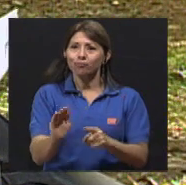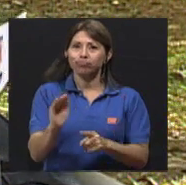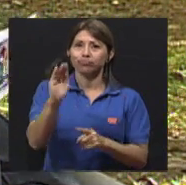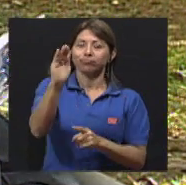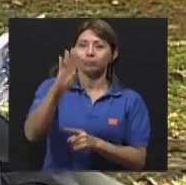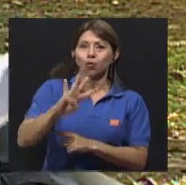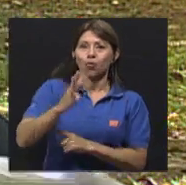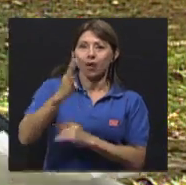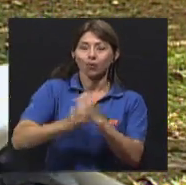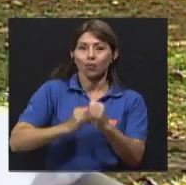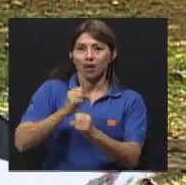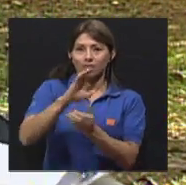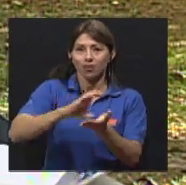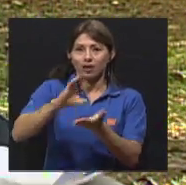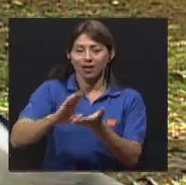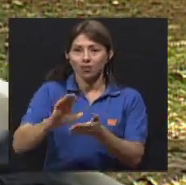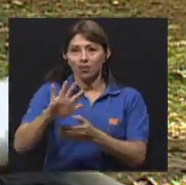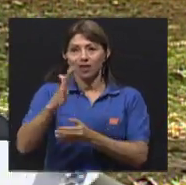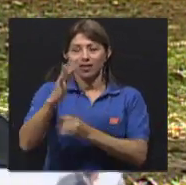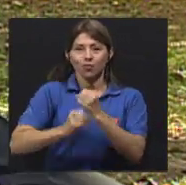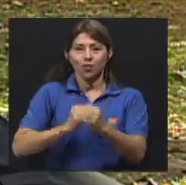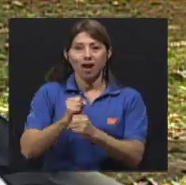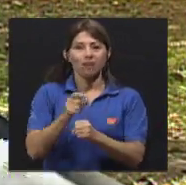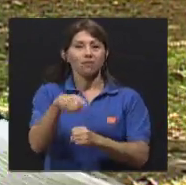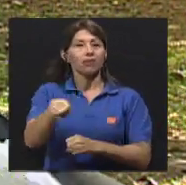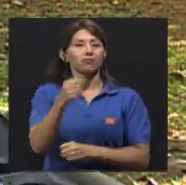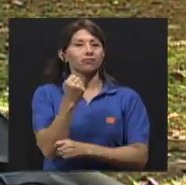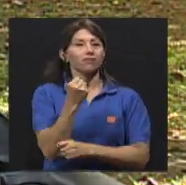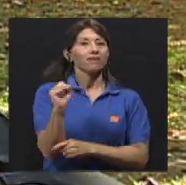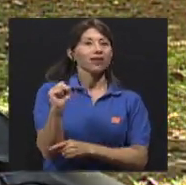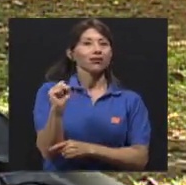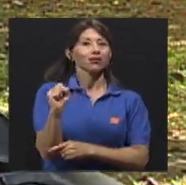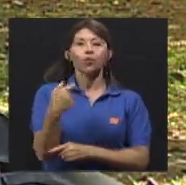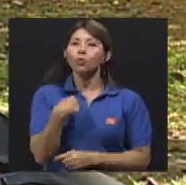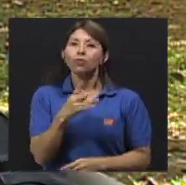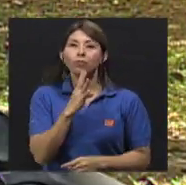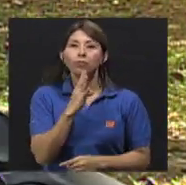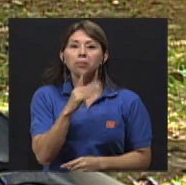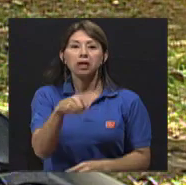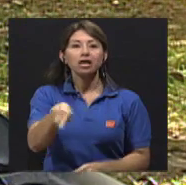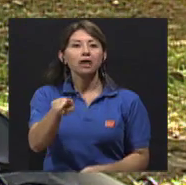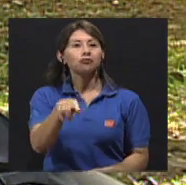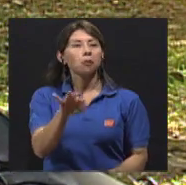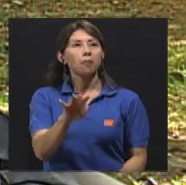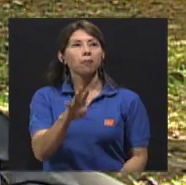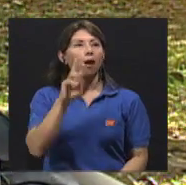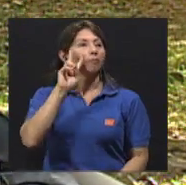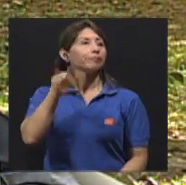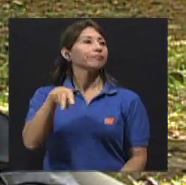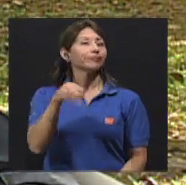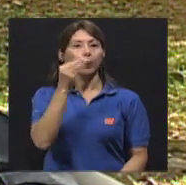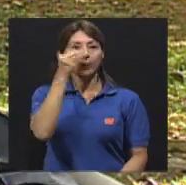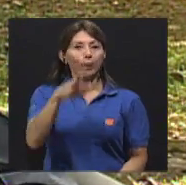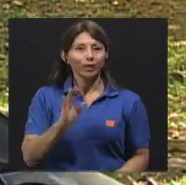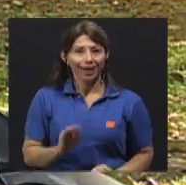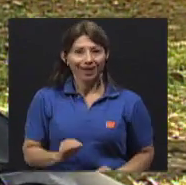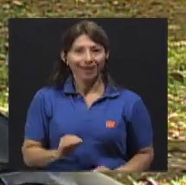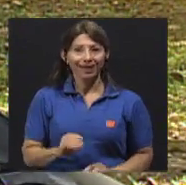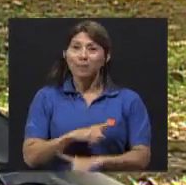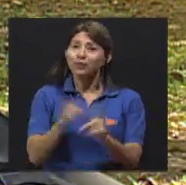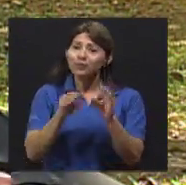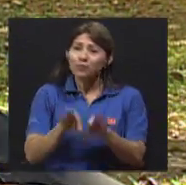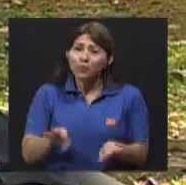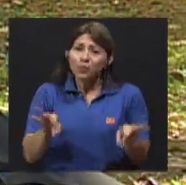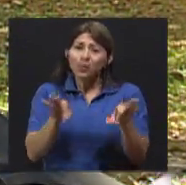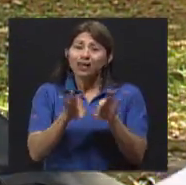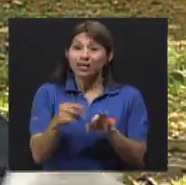quinto año, ya son como más rebeldes. Entonces, uno les habla del tema y más de uno, como que hace así, no me interesa o no me importa. Y es tan importante como que yo